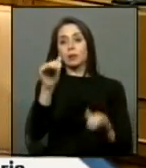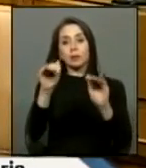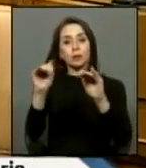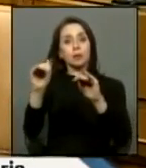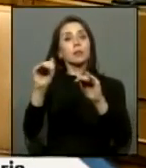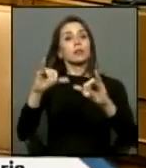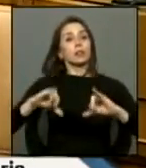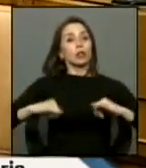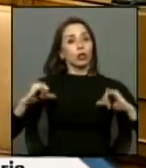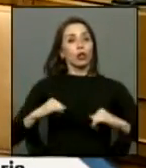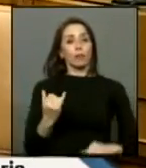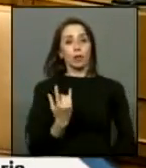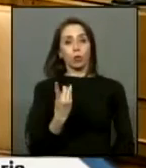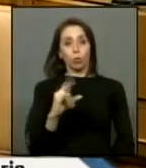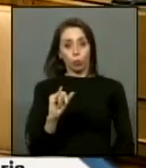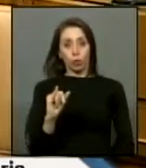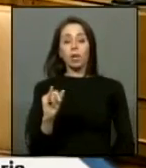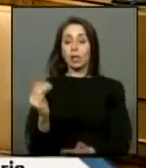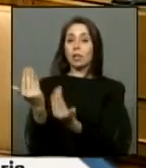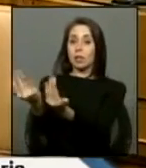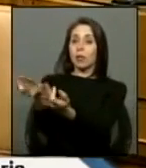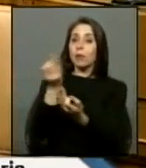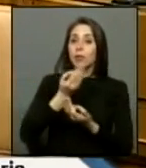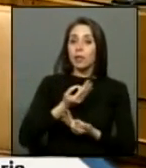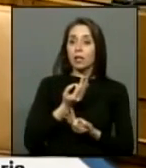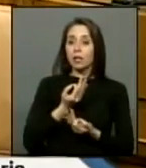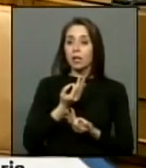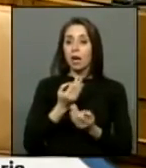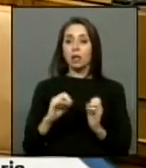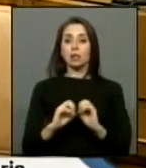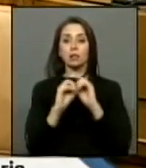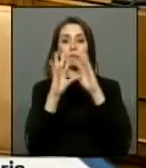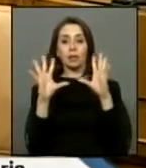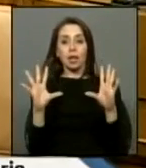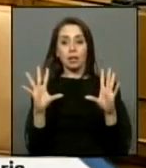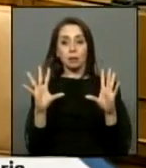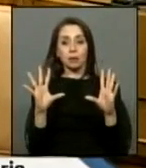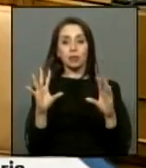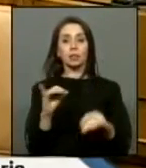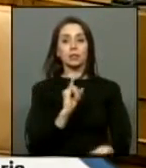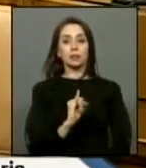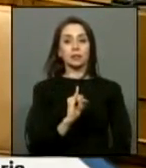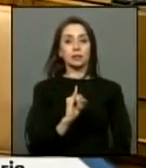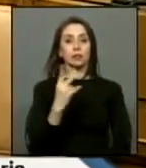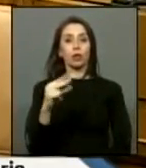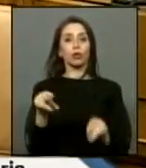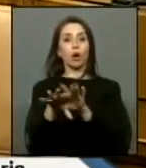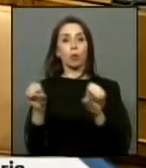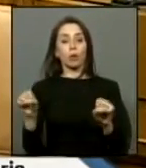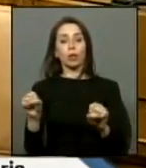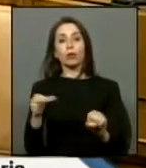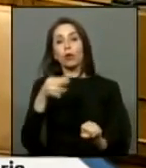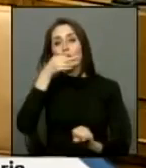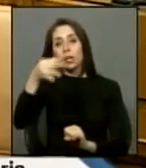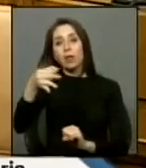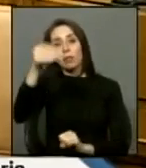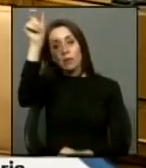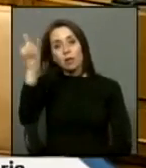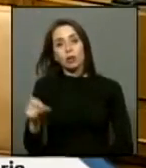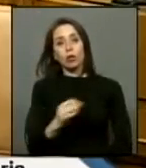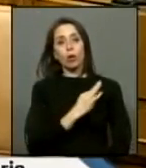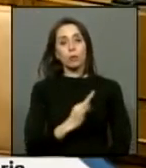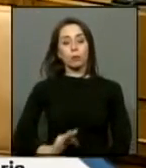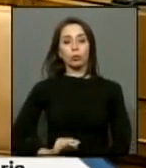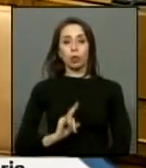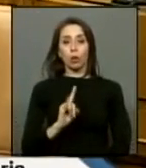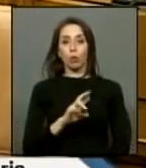los jóvenes de la UDI que nos digan claramente si están de acuerdo con las palabras que dijo el diputado